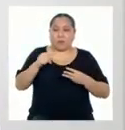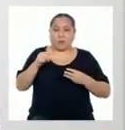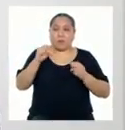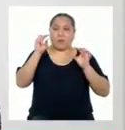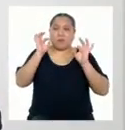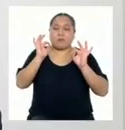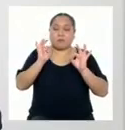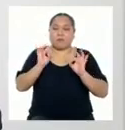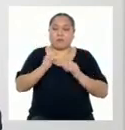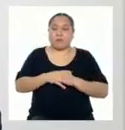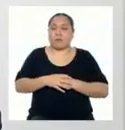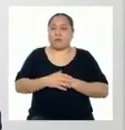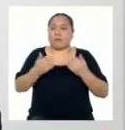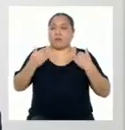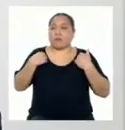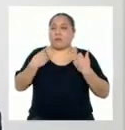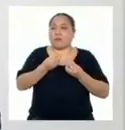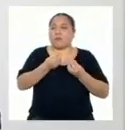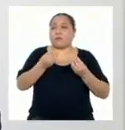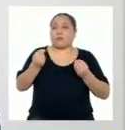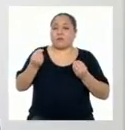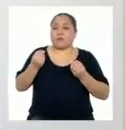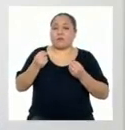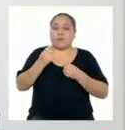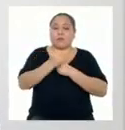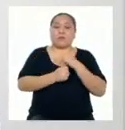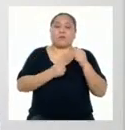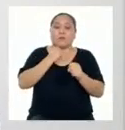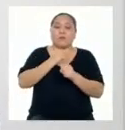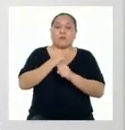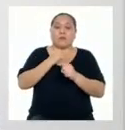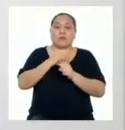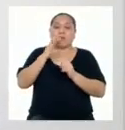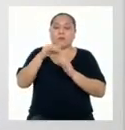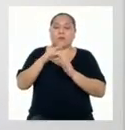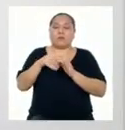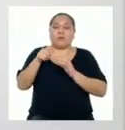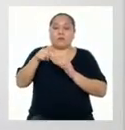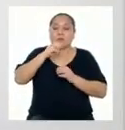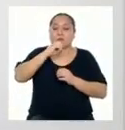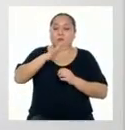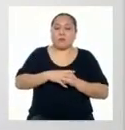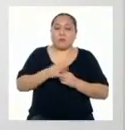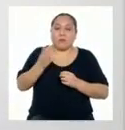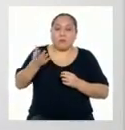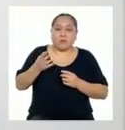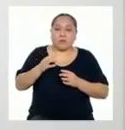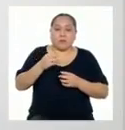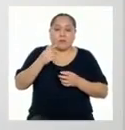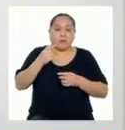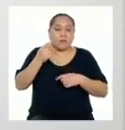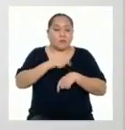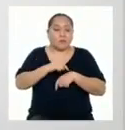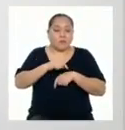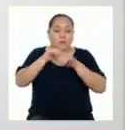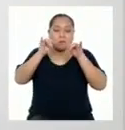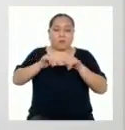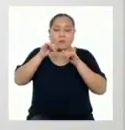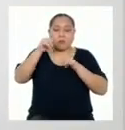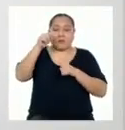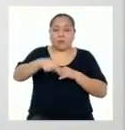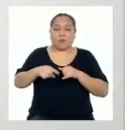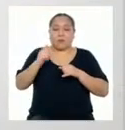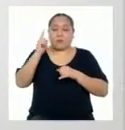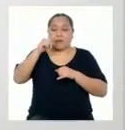de accidente, tardarían miles de años en degradarse, lo que hace que su gestión sea muy delicada. De hecho, es un